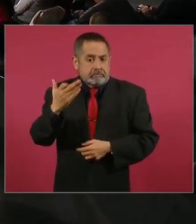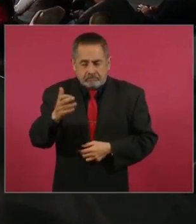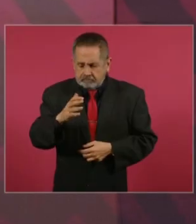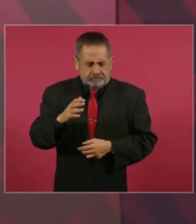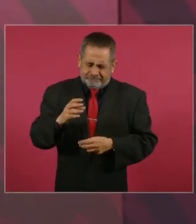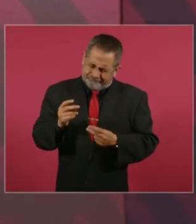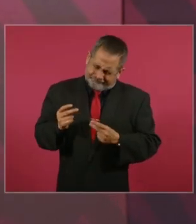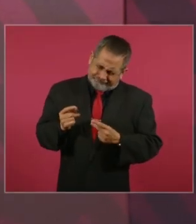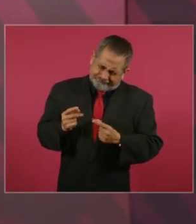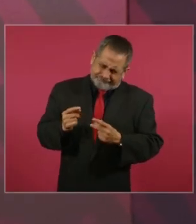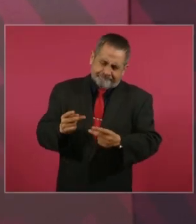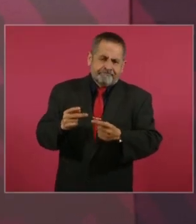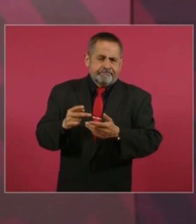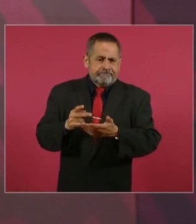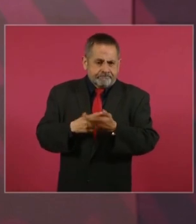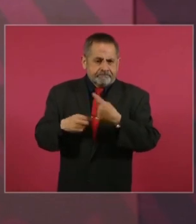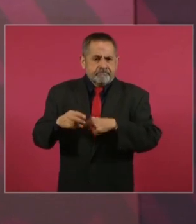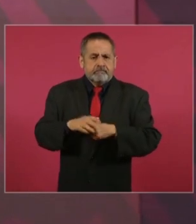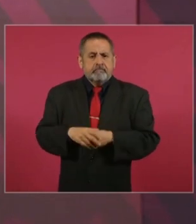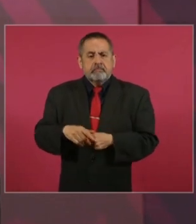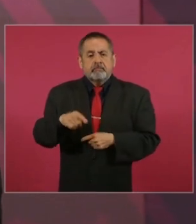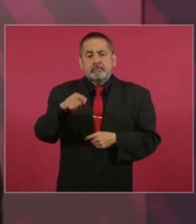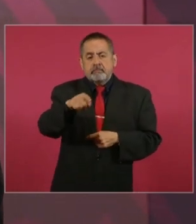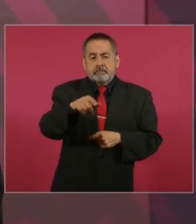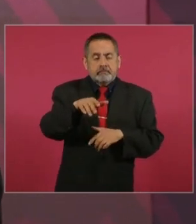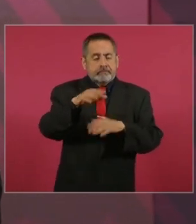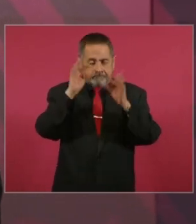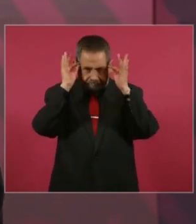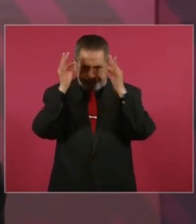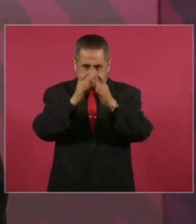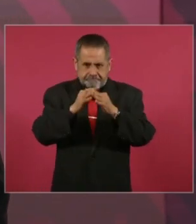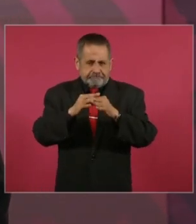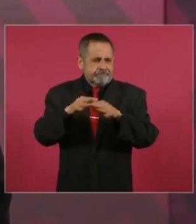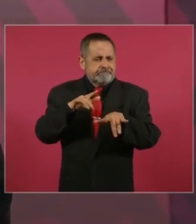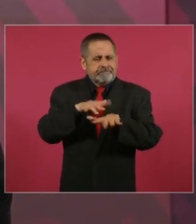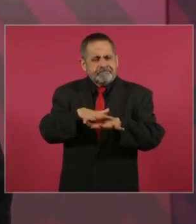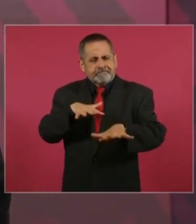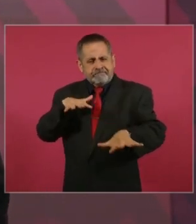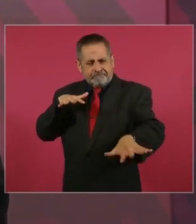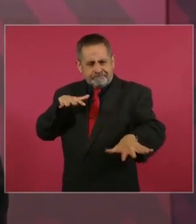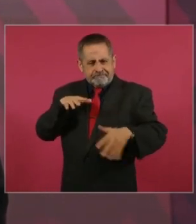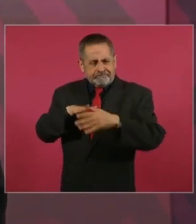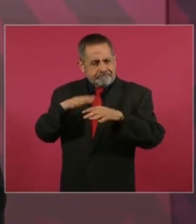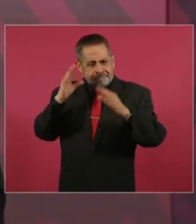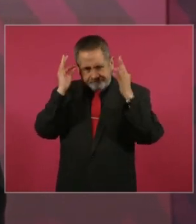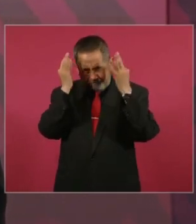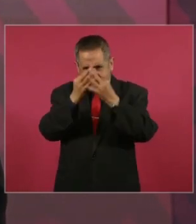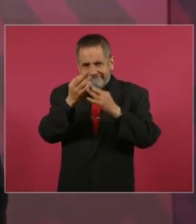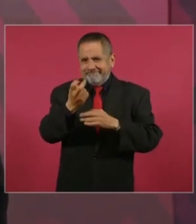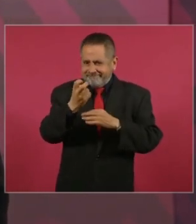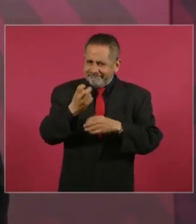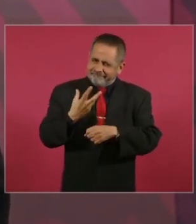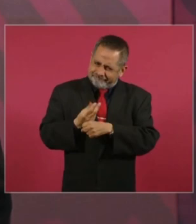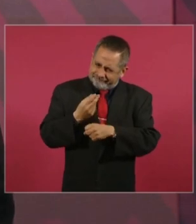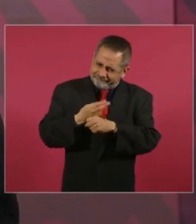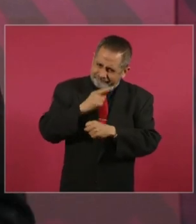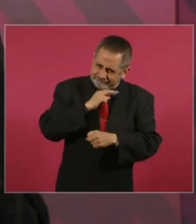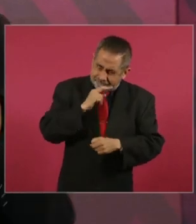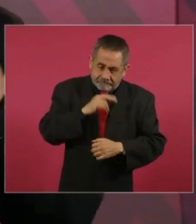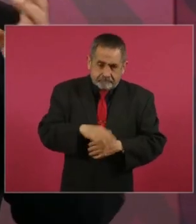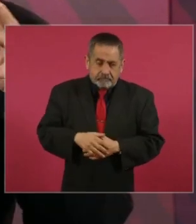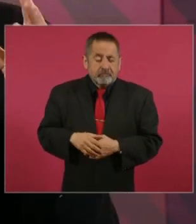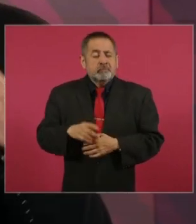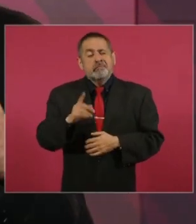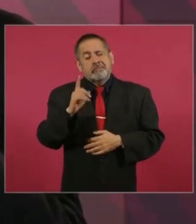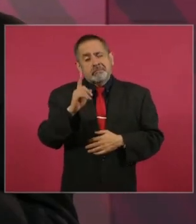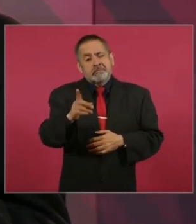regreso. Las garitas de entrada. Las garitas, en eso estamos. Y lo que ya no